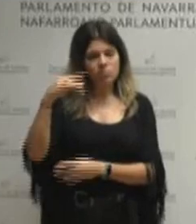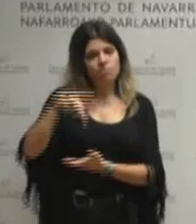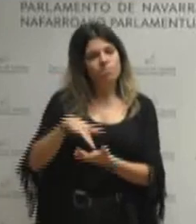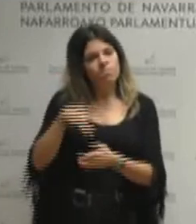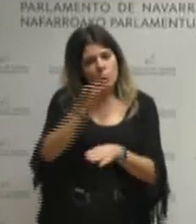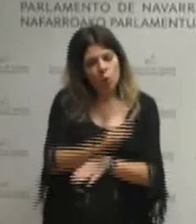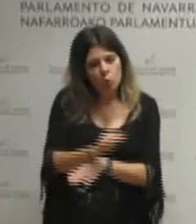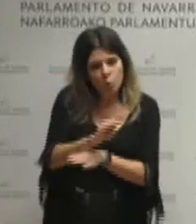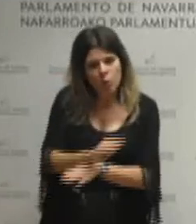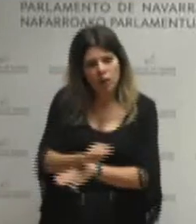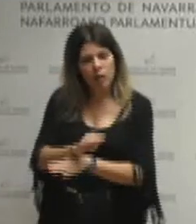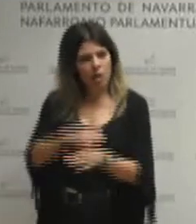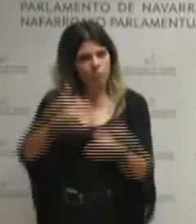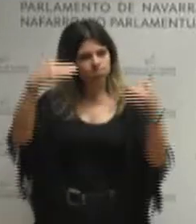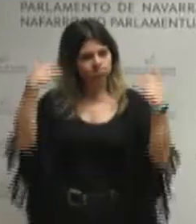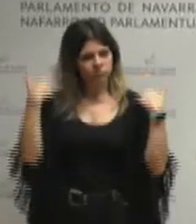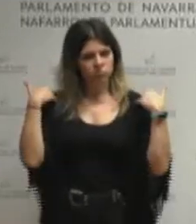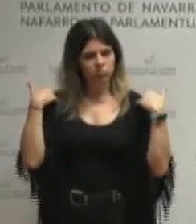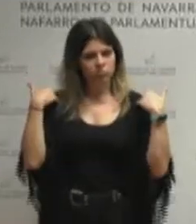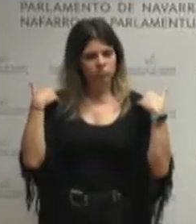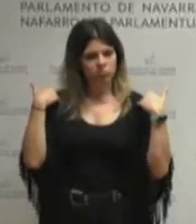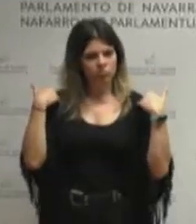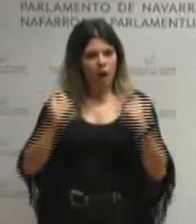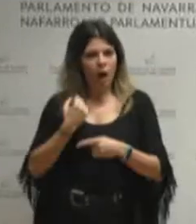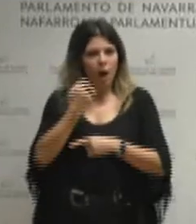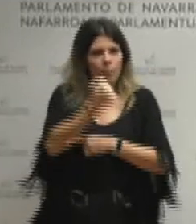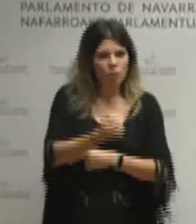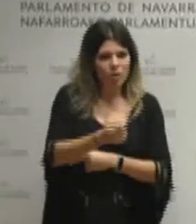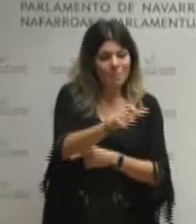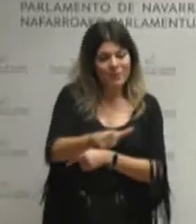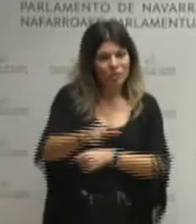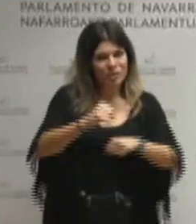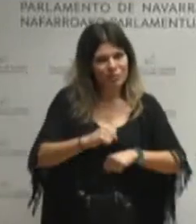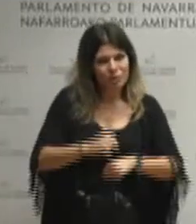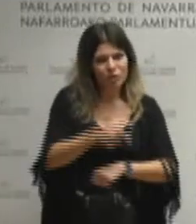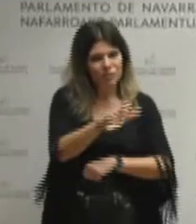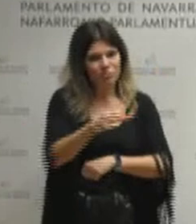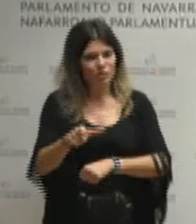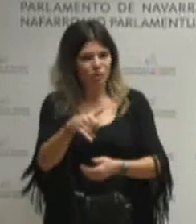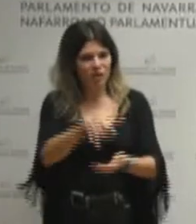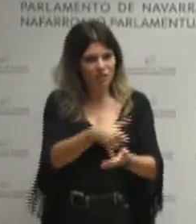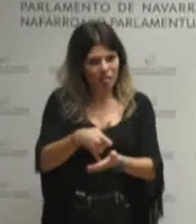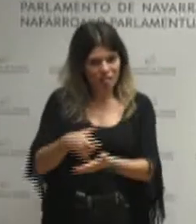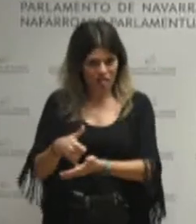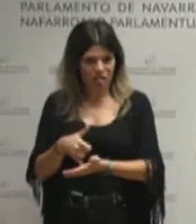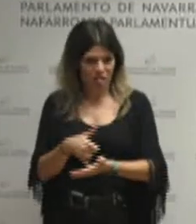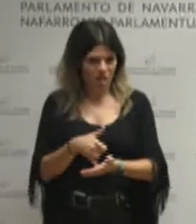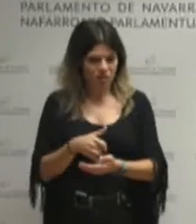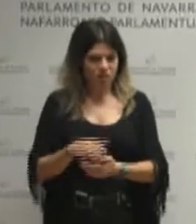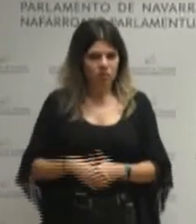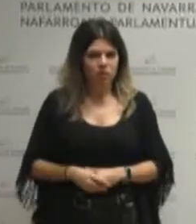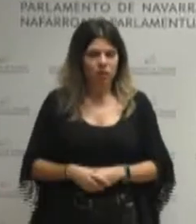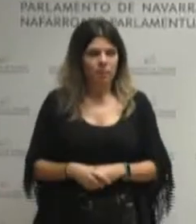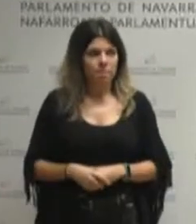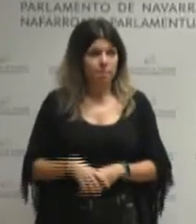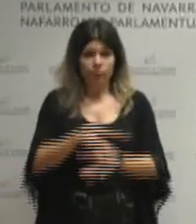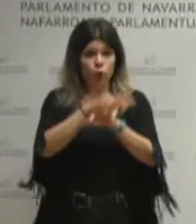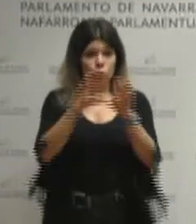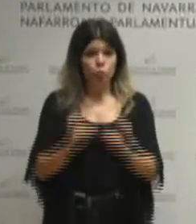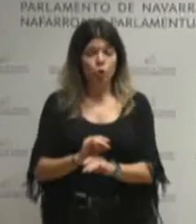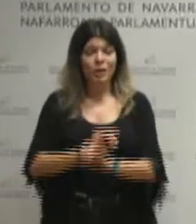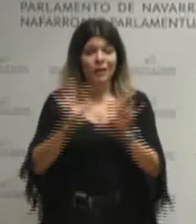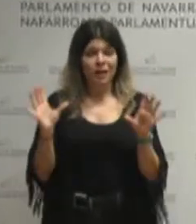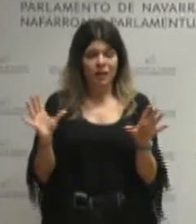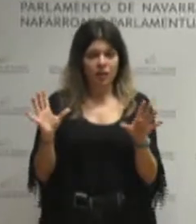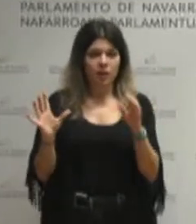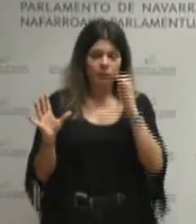cuidar de apoyar a personas mayores a personas en situación de mayor vulnerabilidad y creo que la conclusión es clara lo decía